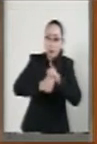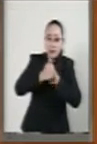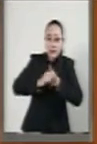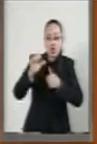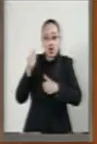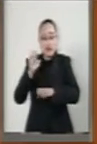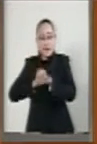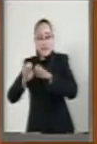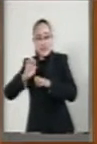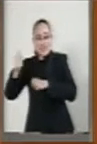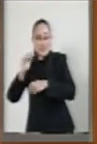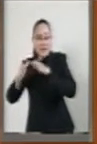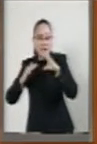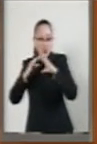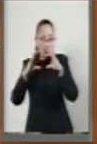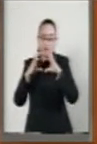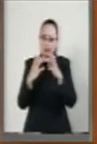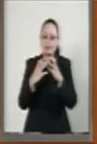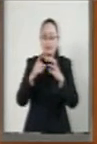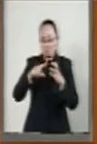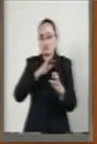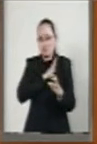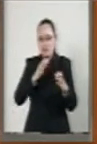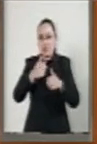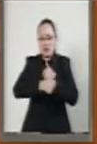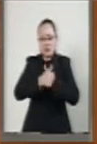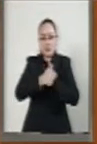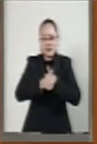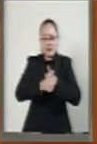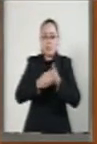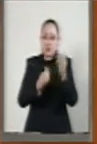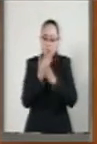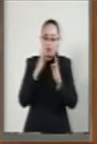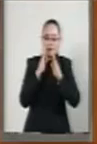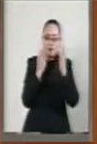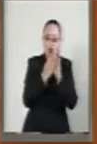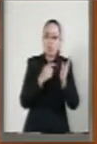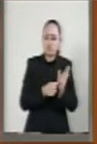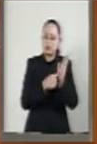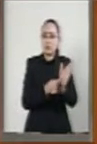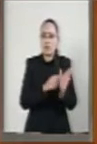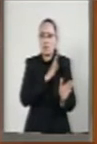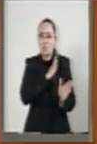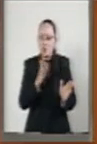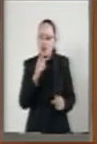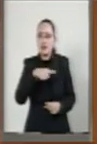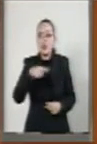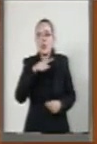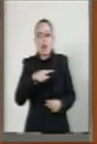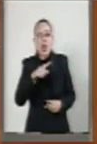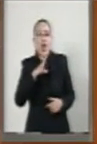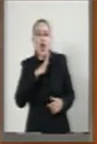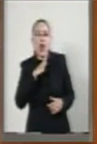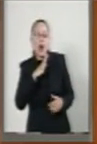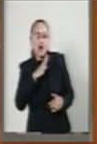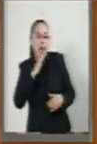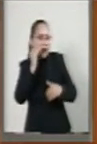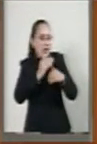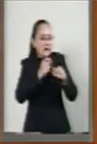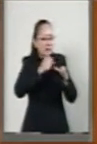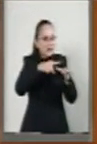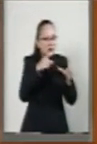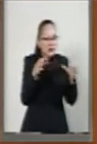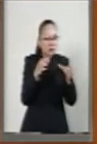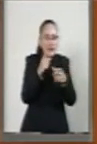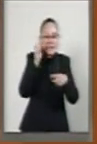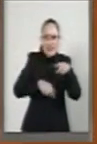empresa del mundo. El nuevo modelo corporativo que se ha dado permitirá acabar y acabar con todos